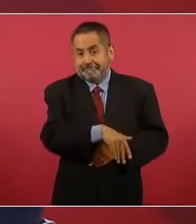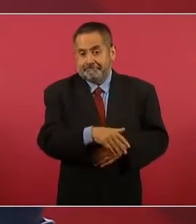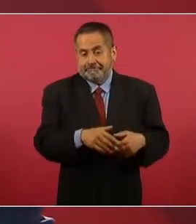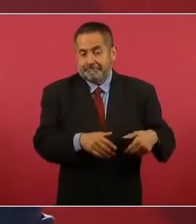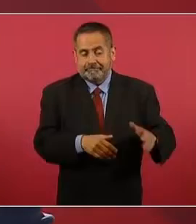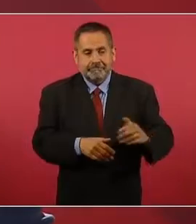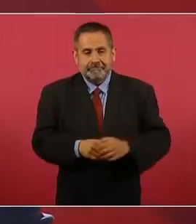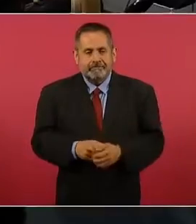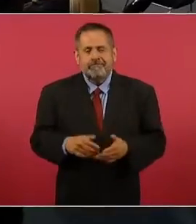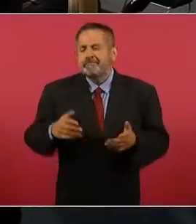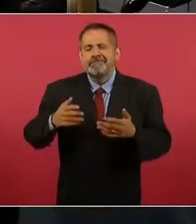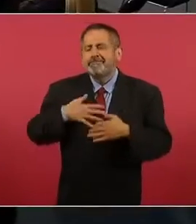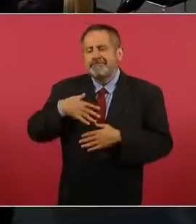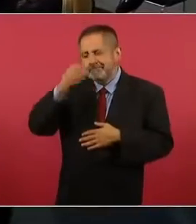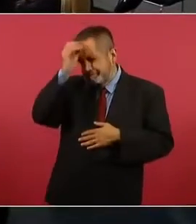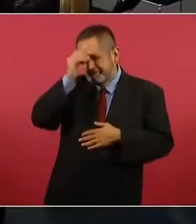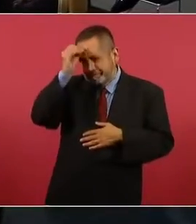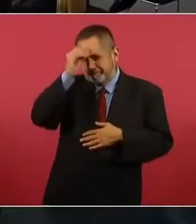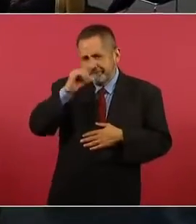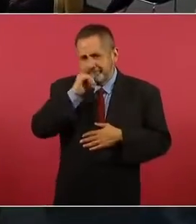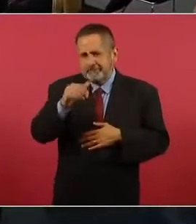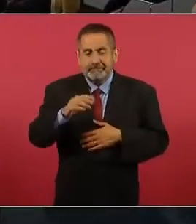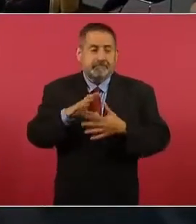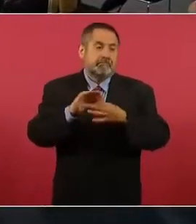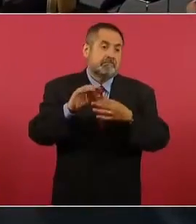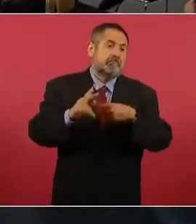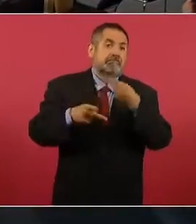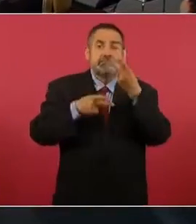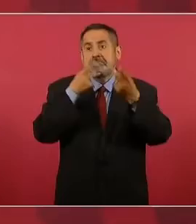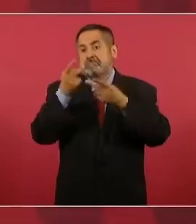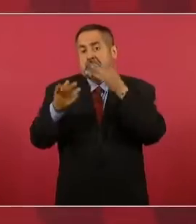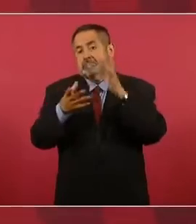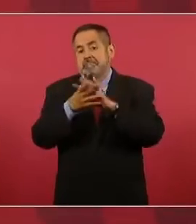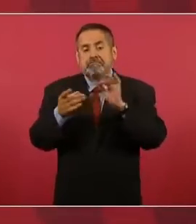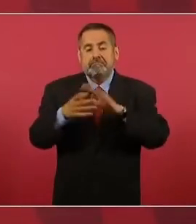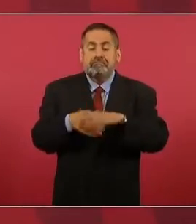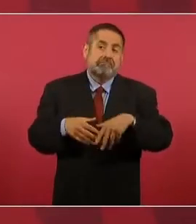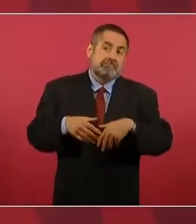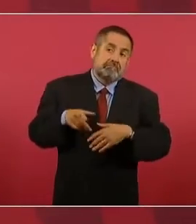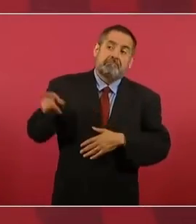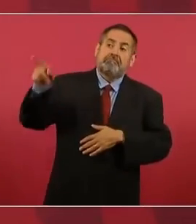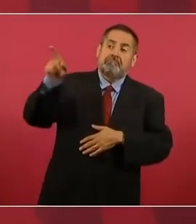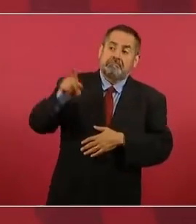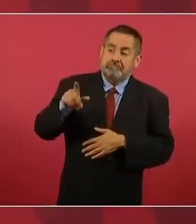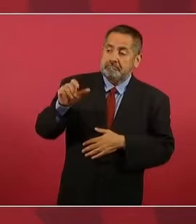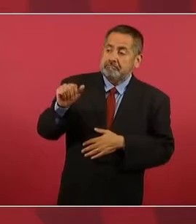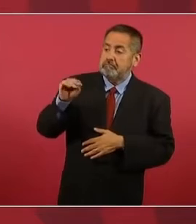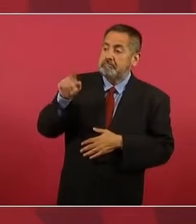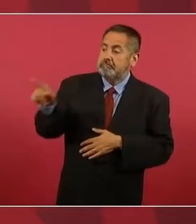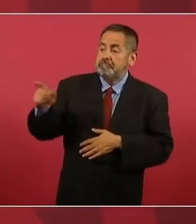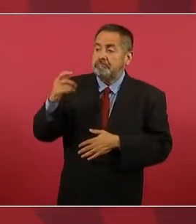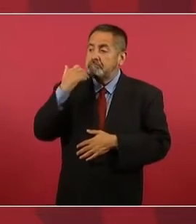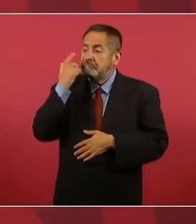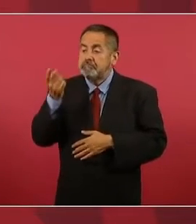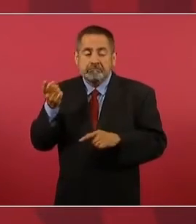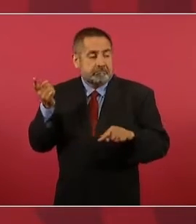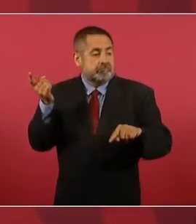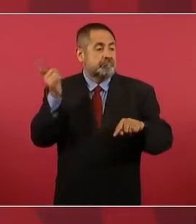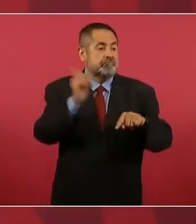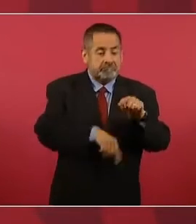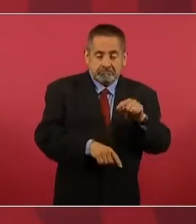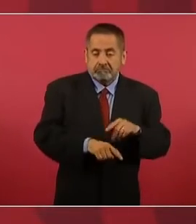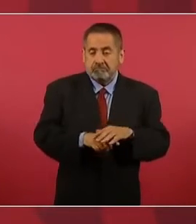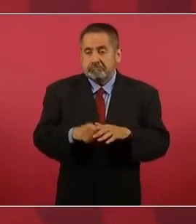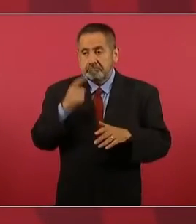No opino, porque no vayan a decir que quiero destruir la